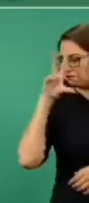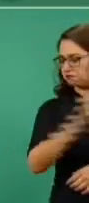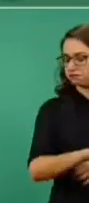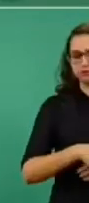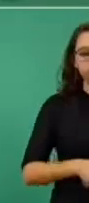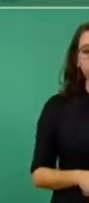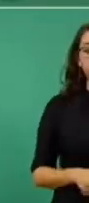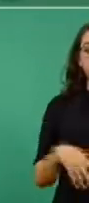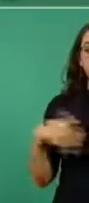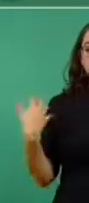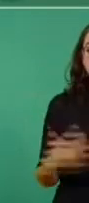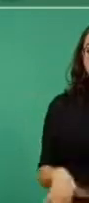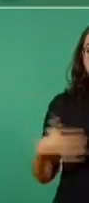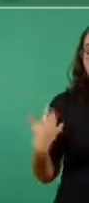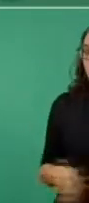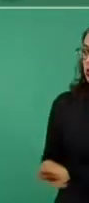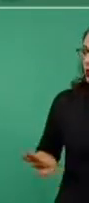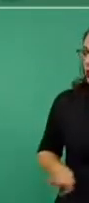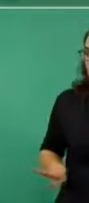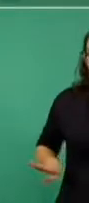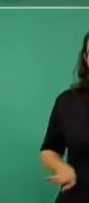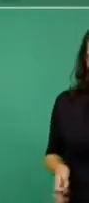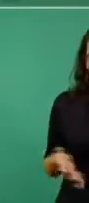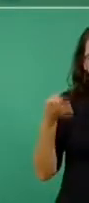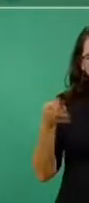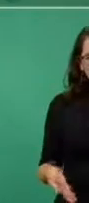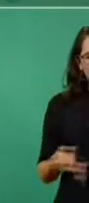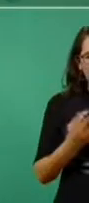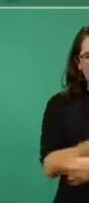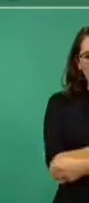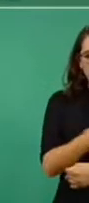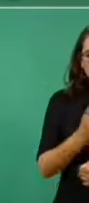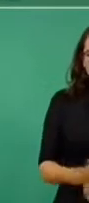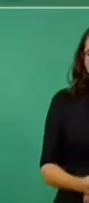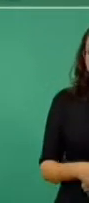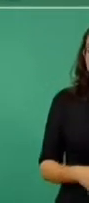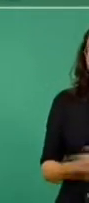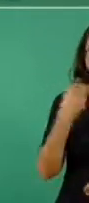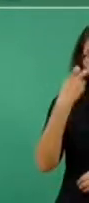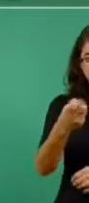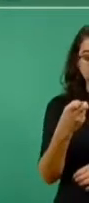con ese método. Entonces, ya está en los estatutos.